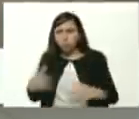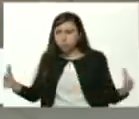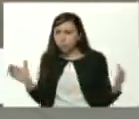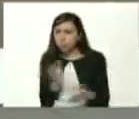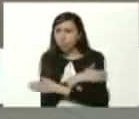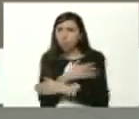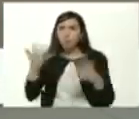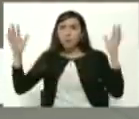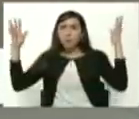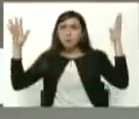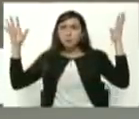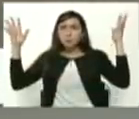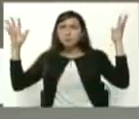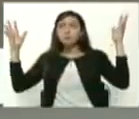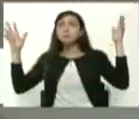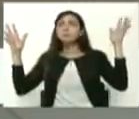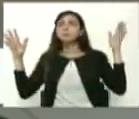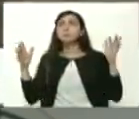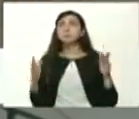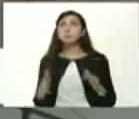de Música Urbana